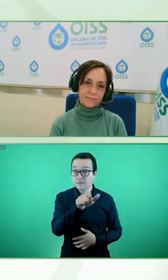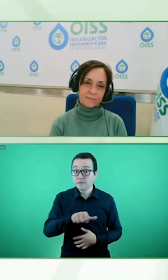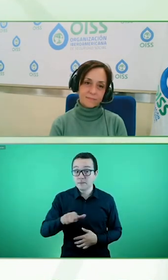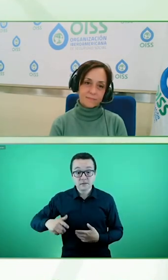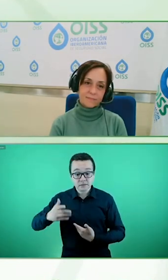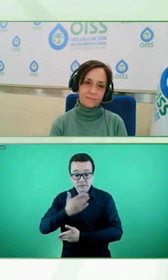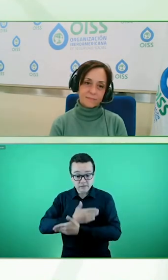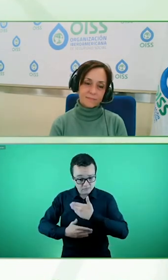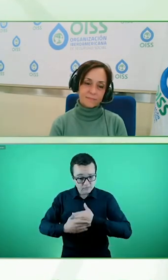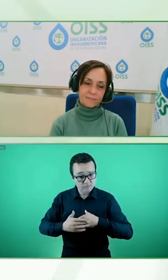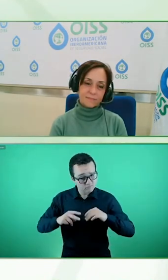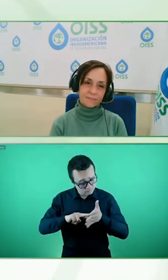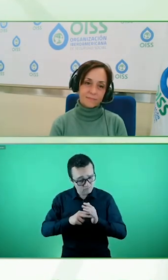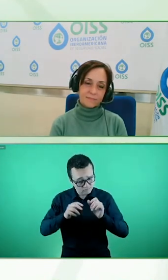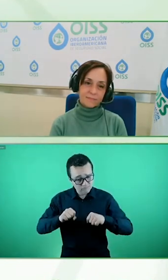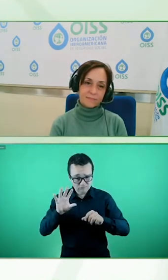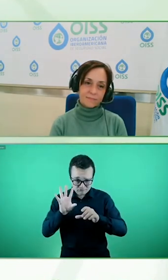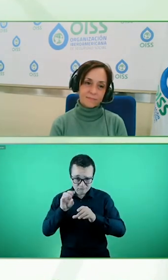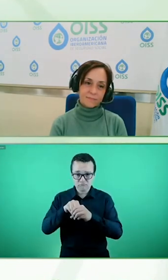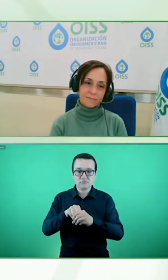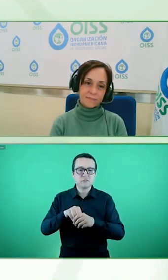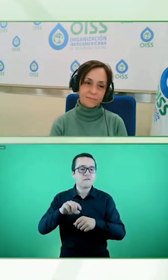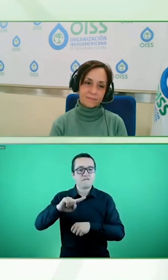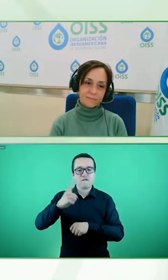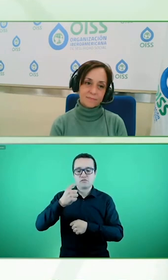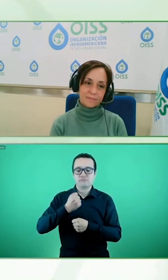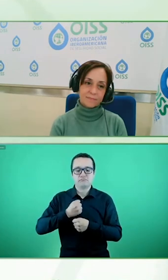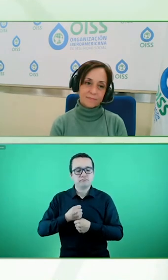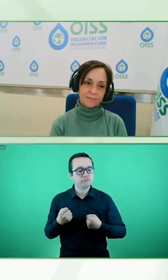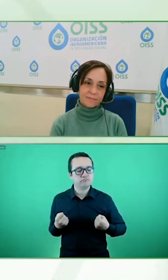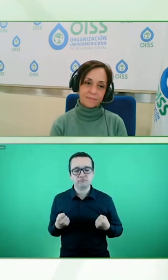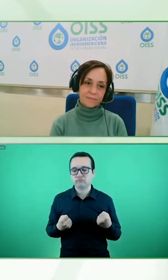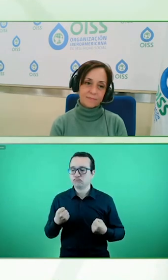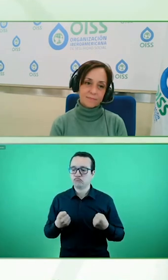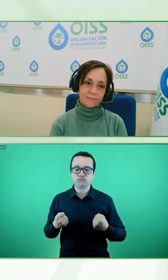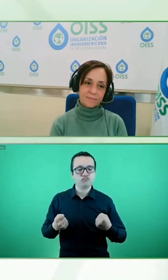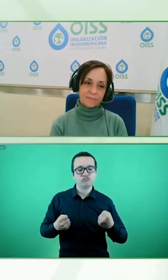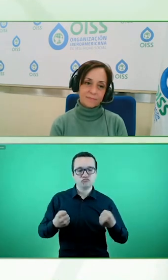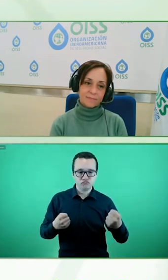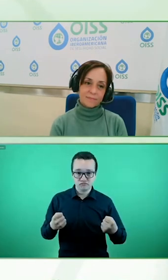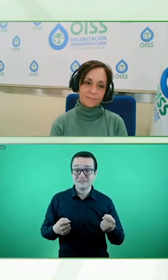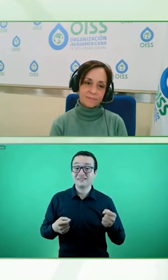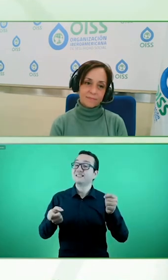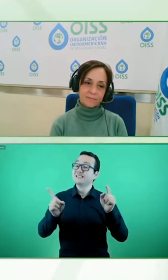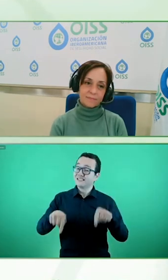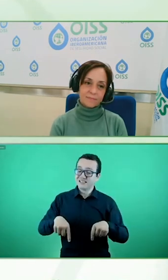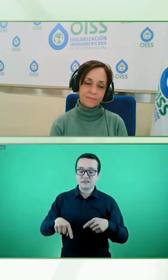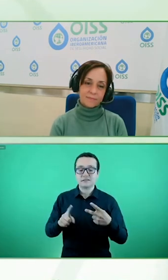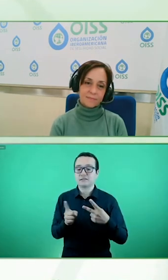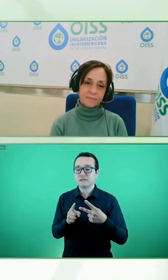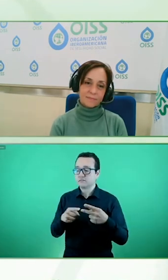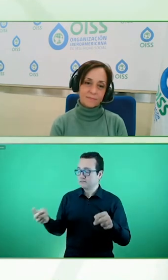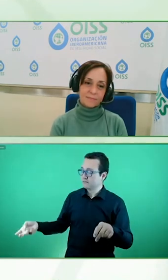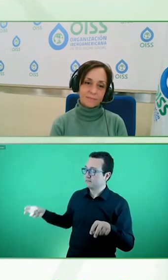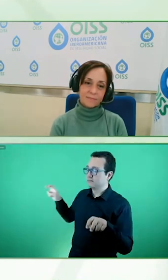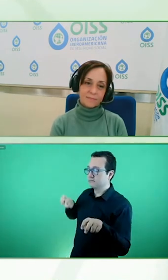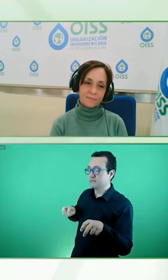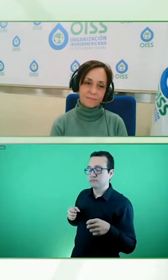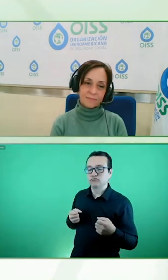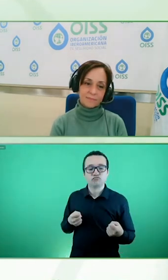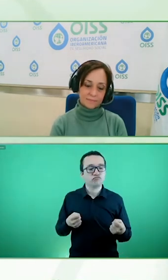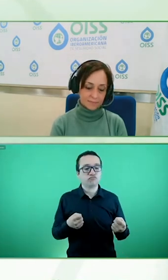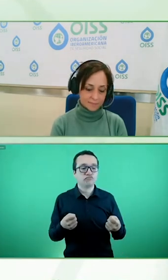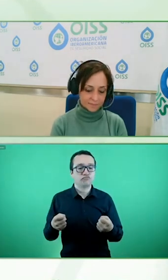llaman socios conductores y que también son tus pasajeros y que si brindas una buena experiencia le vas a ganar la competencia hoy ahí llegaron dos